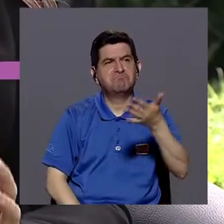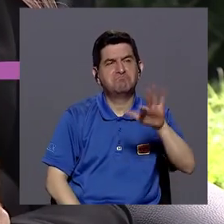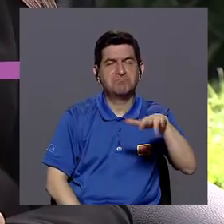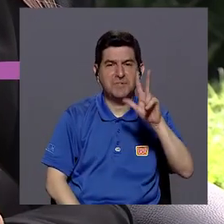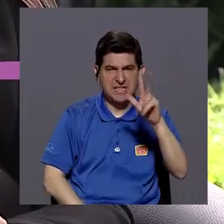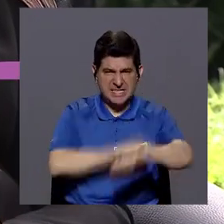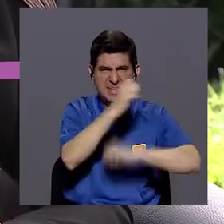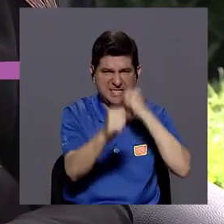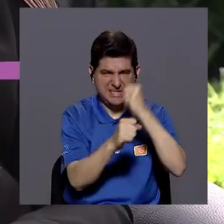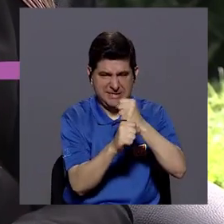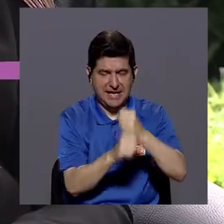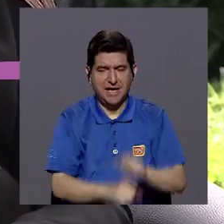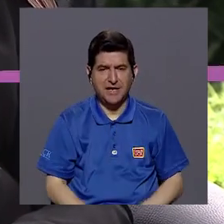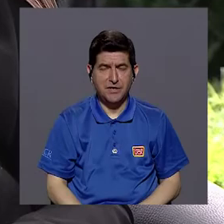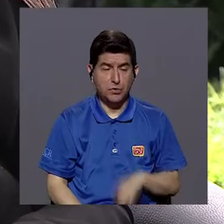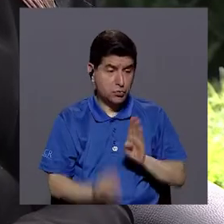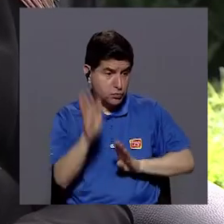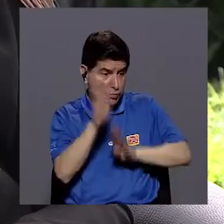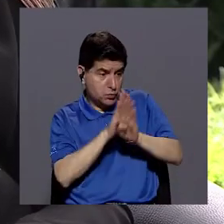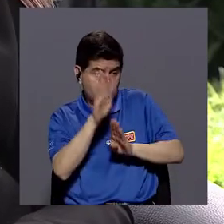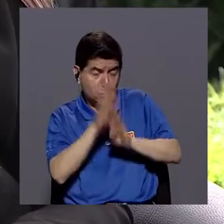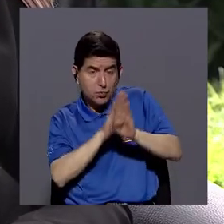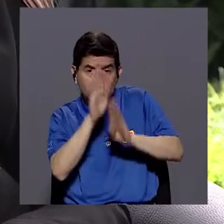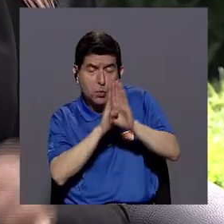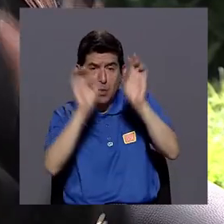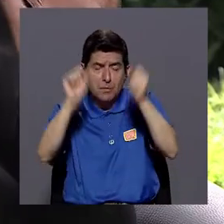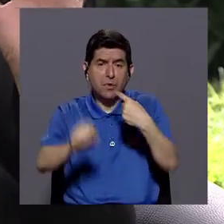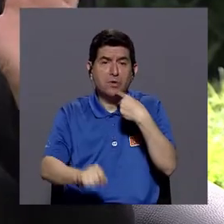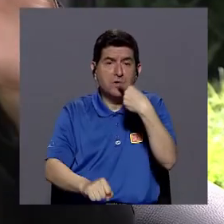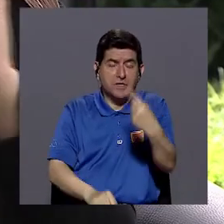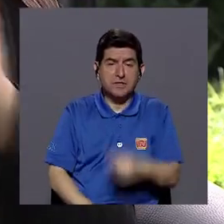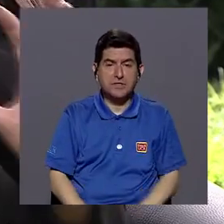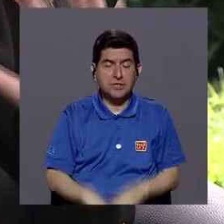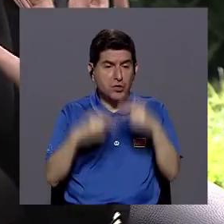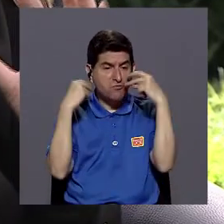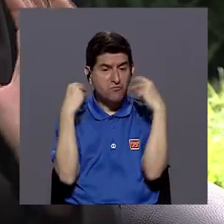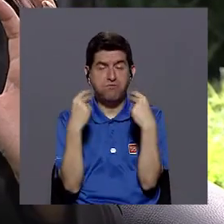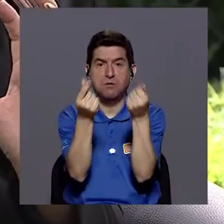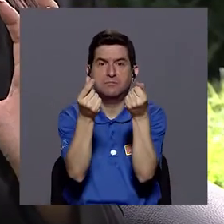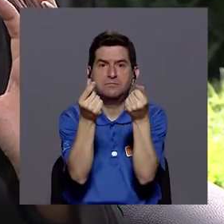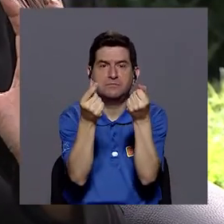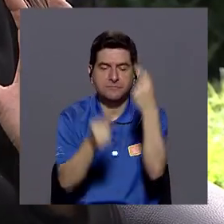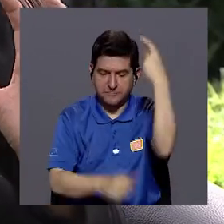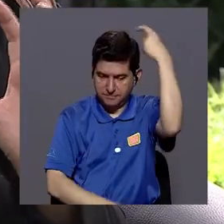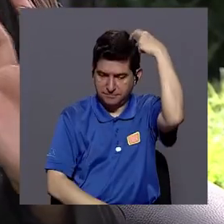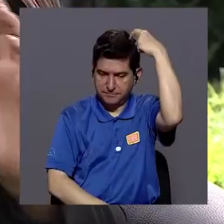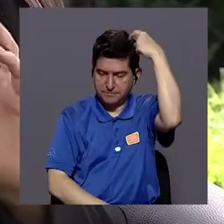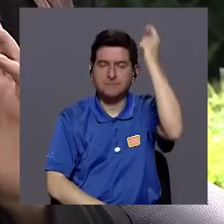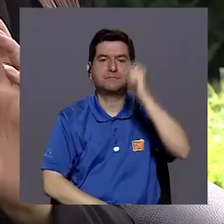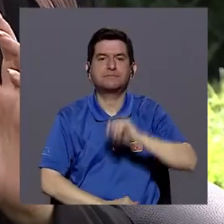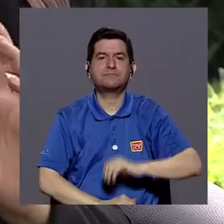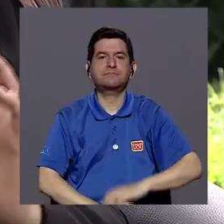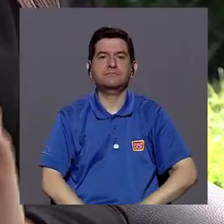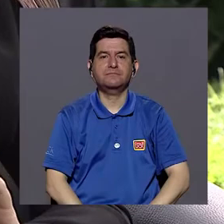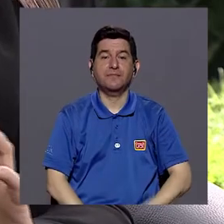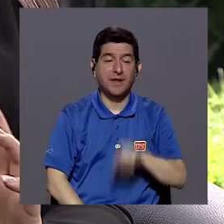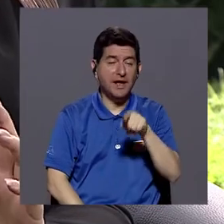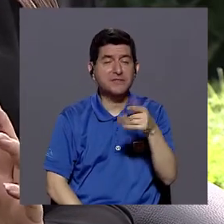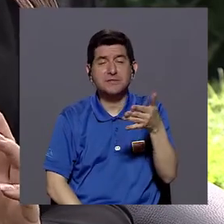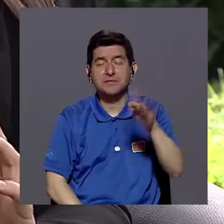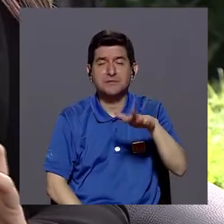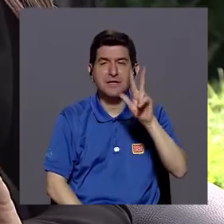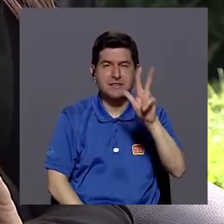a los 3 años hay un desarrollo que podríamos decir que es veloz del cerebro. Es